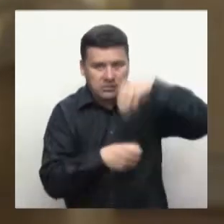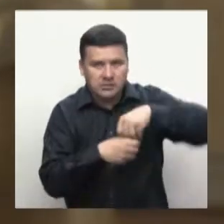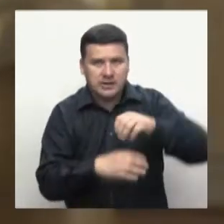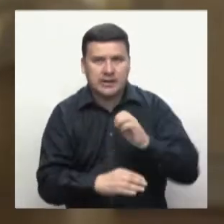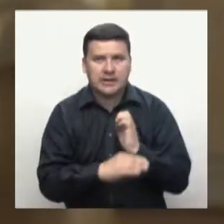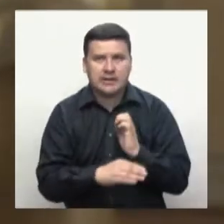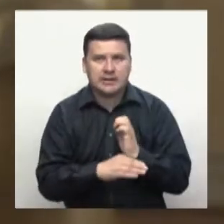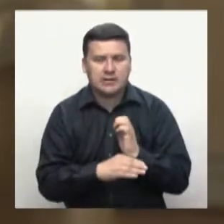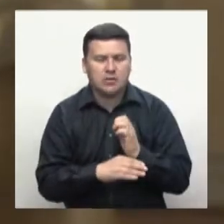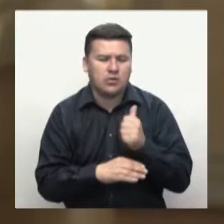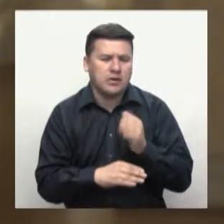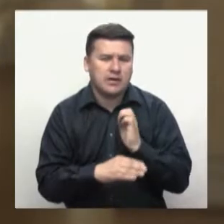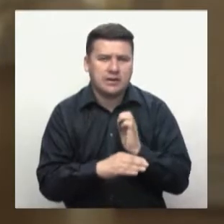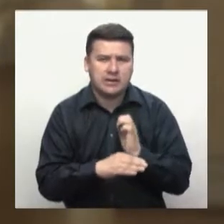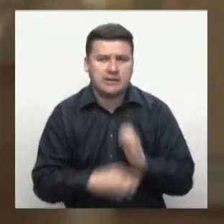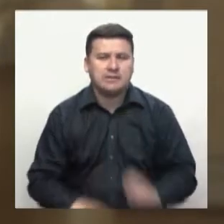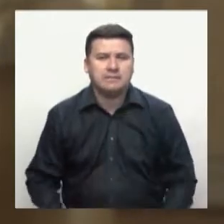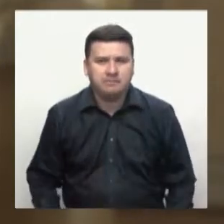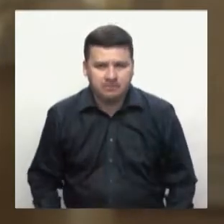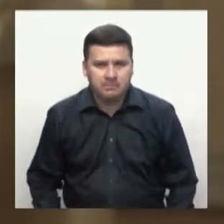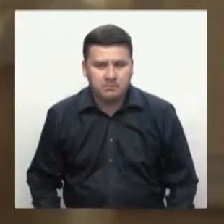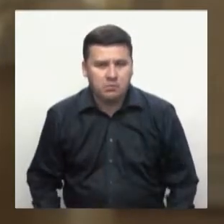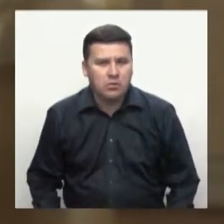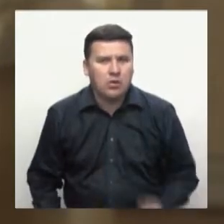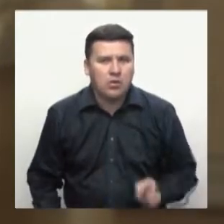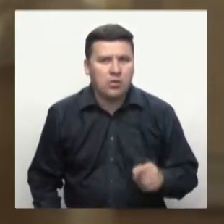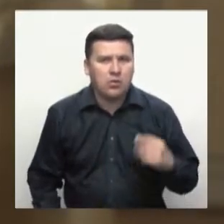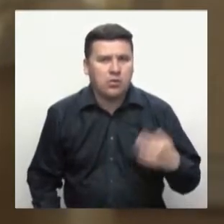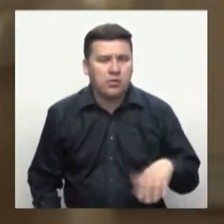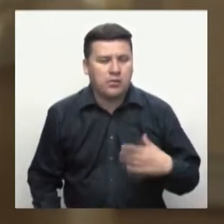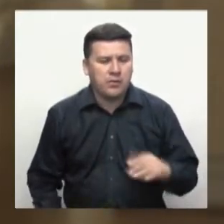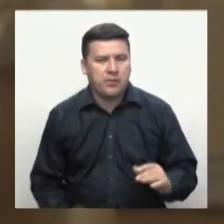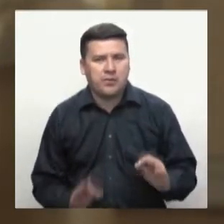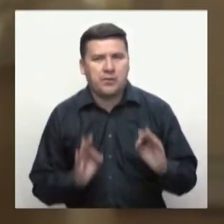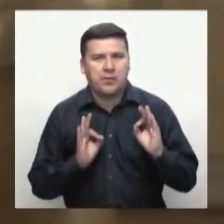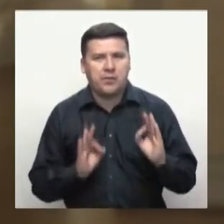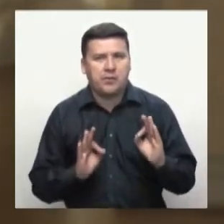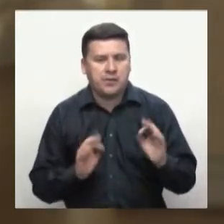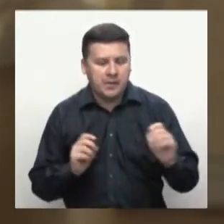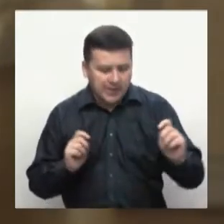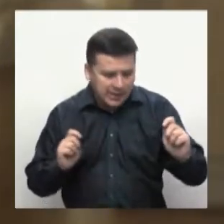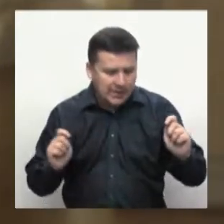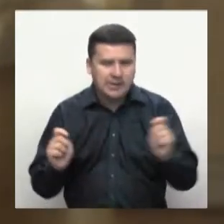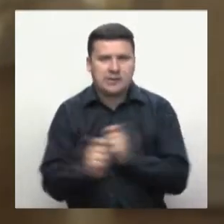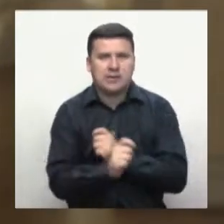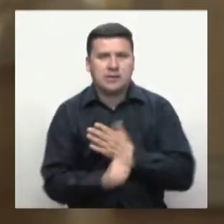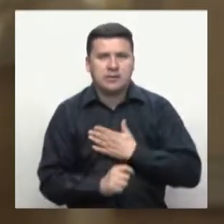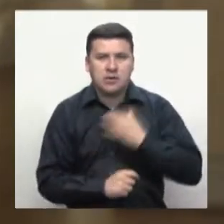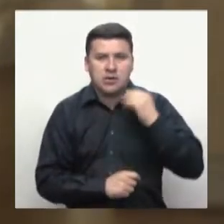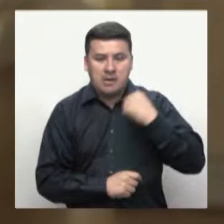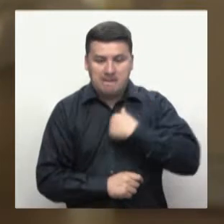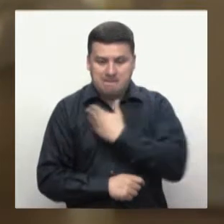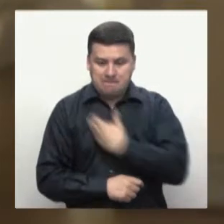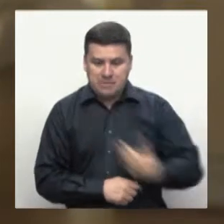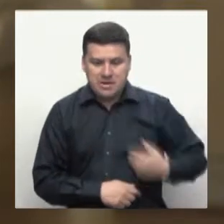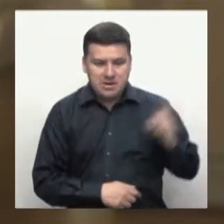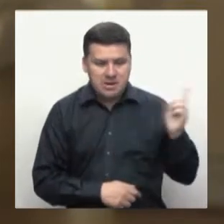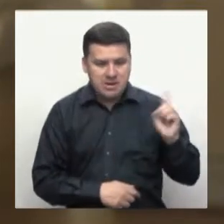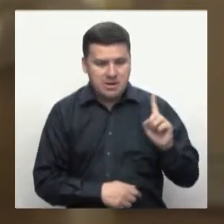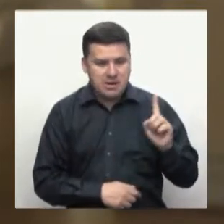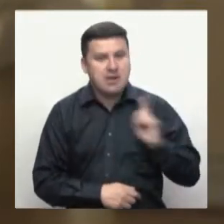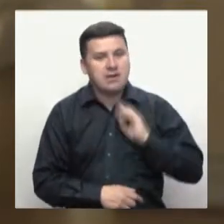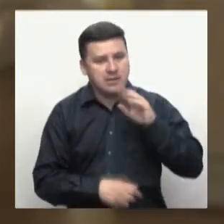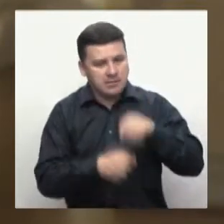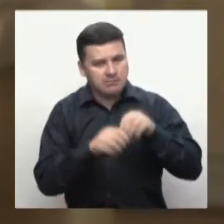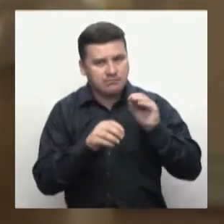incorporando personal experimentado y calificado en la planta de personal de esta entidad, de esta gran entidad, que ha tenido la